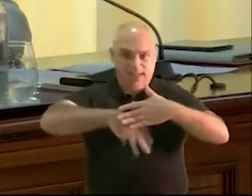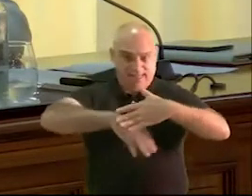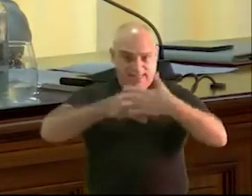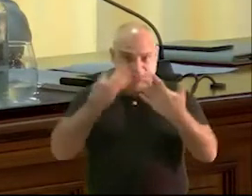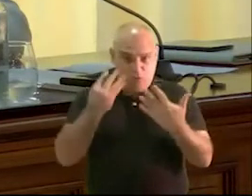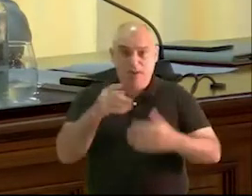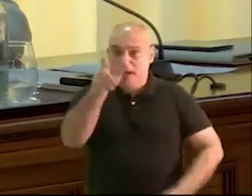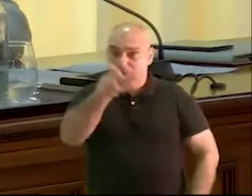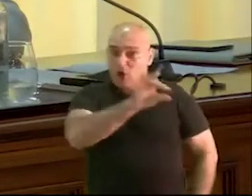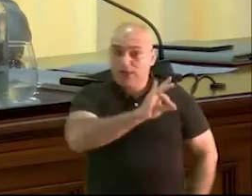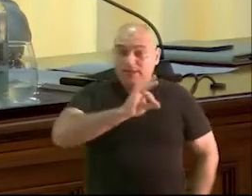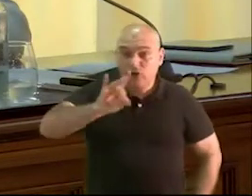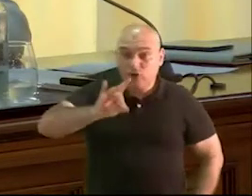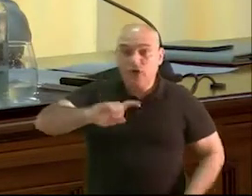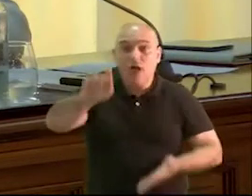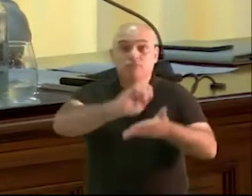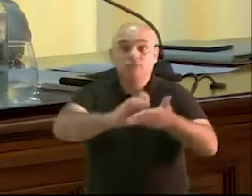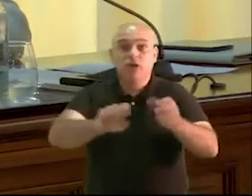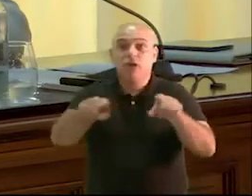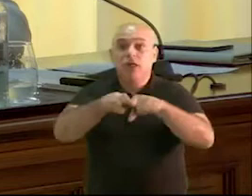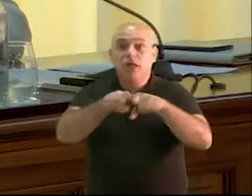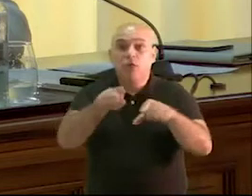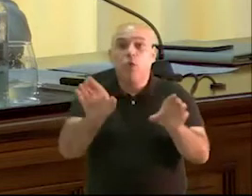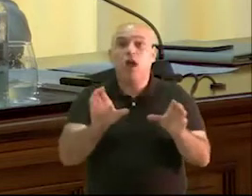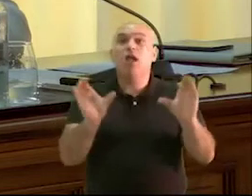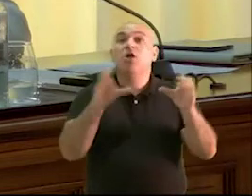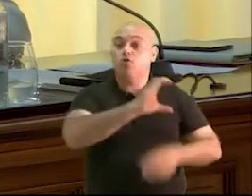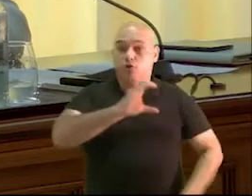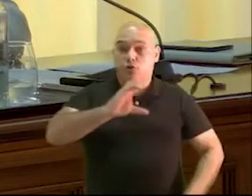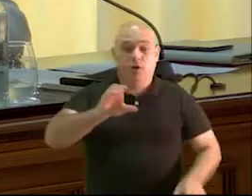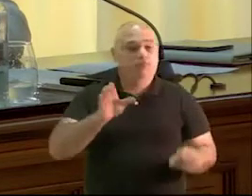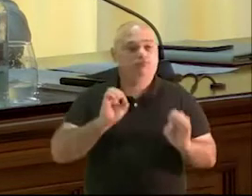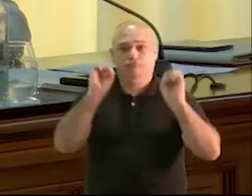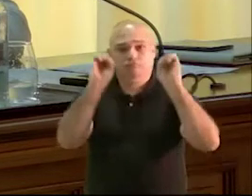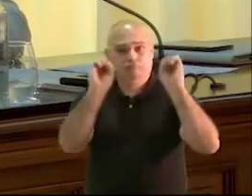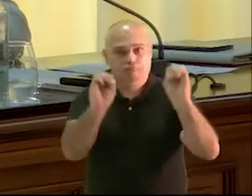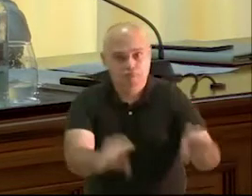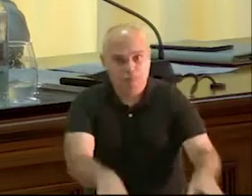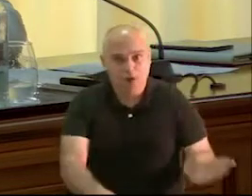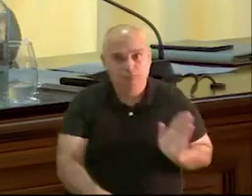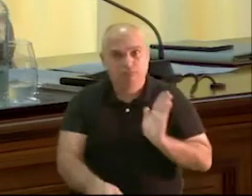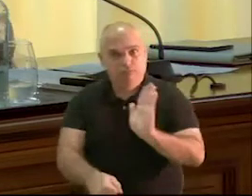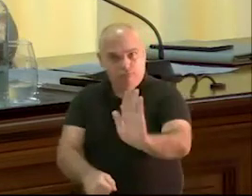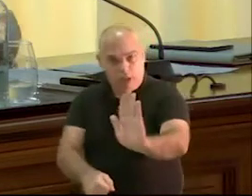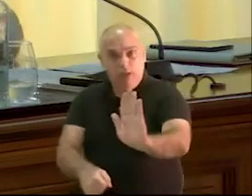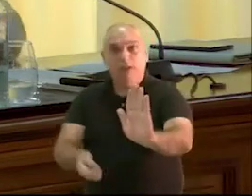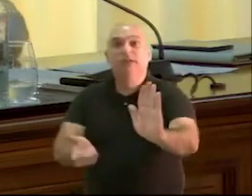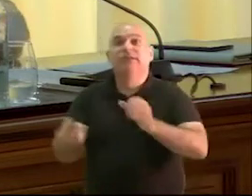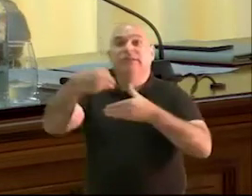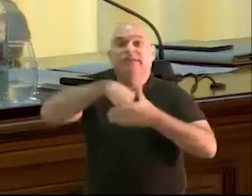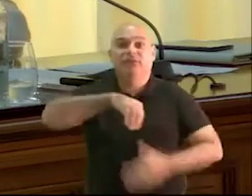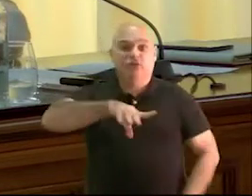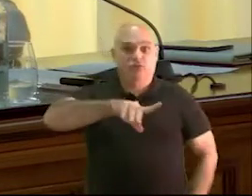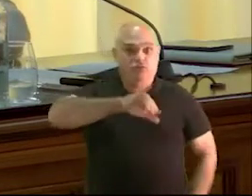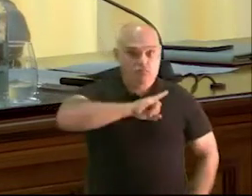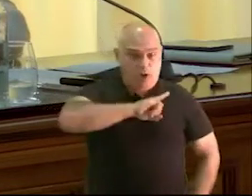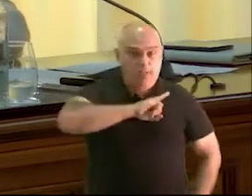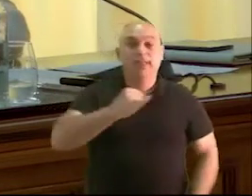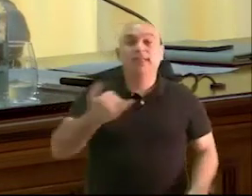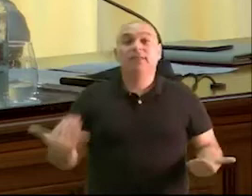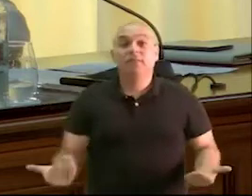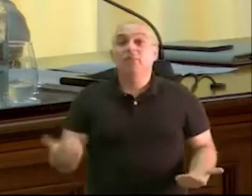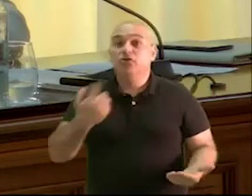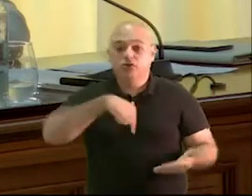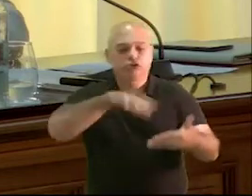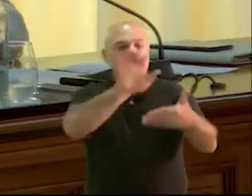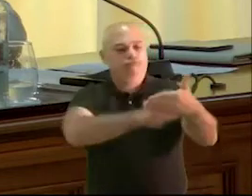con su renuncia como portavoz del grupo nacionalista de Coalición Canaria Partido Nacionalista Canario en el cabildo de Lanzarote y la Graciosa. Este hecho no consta